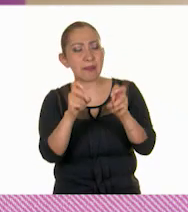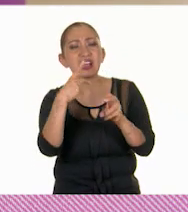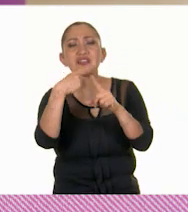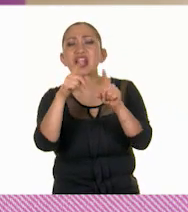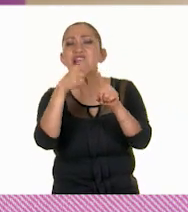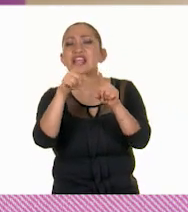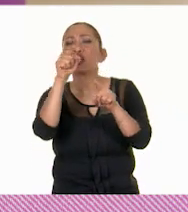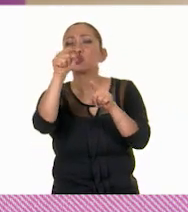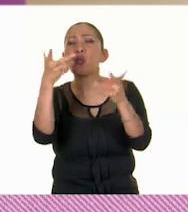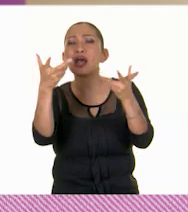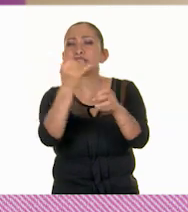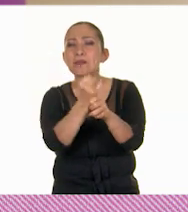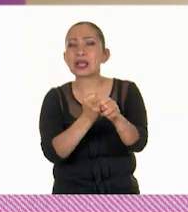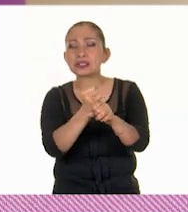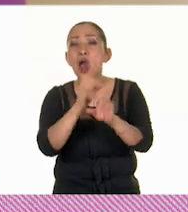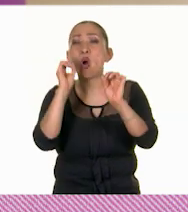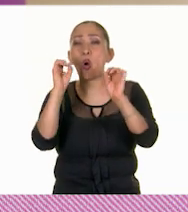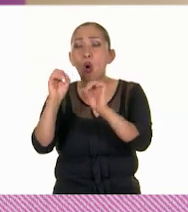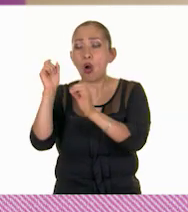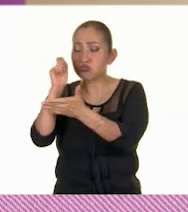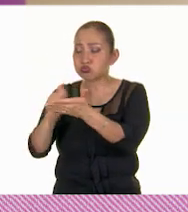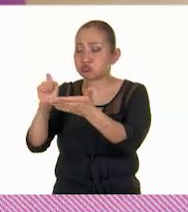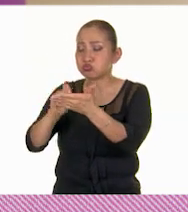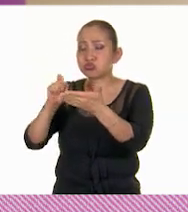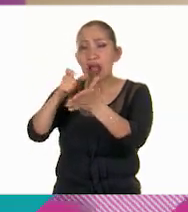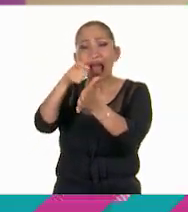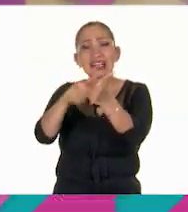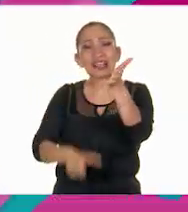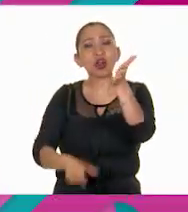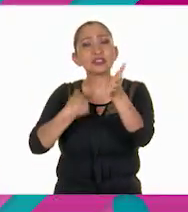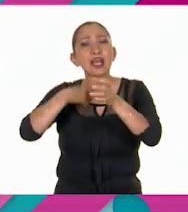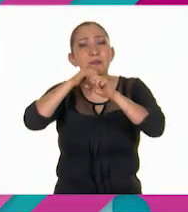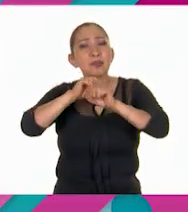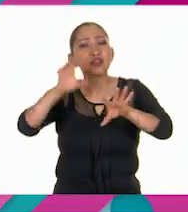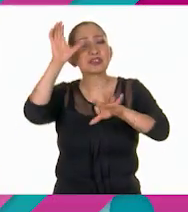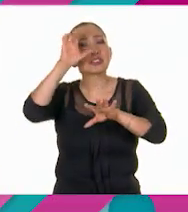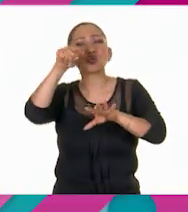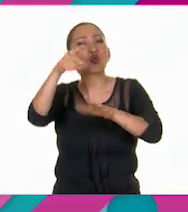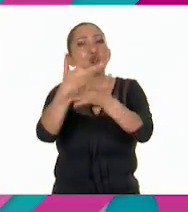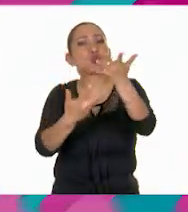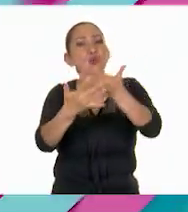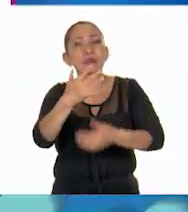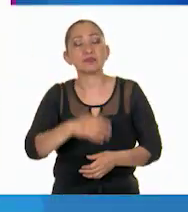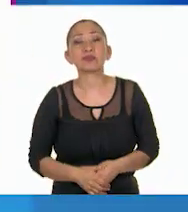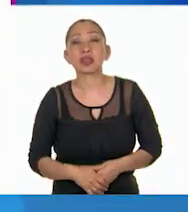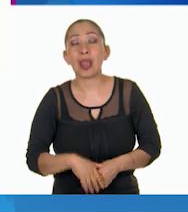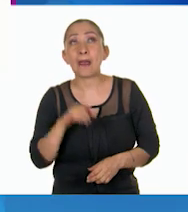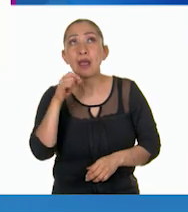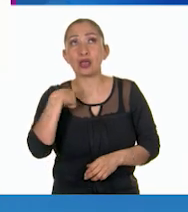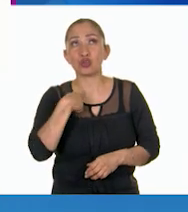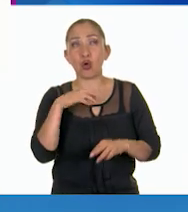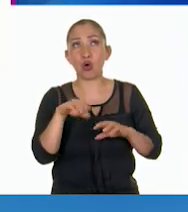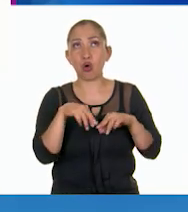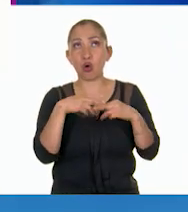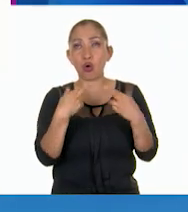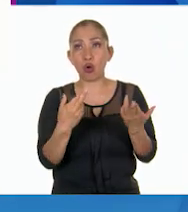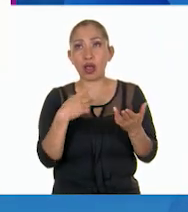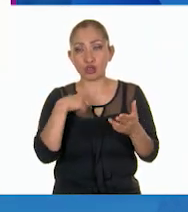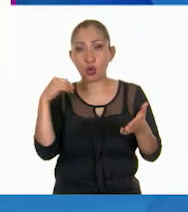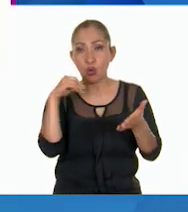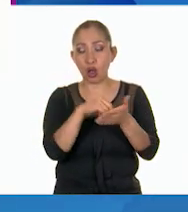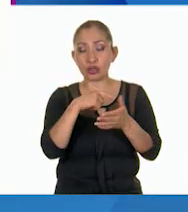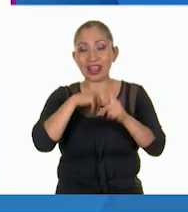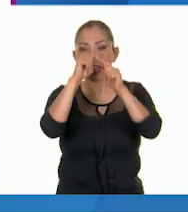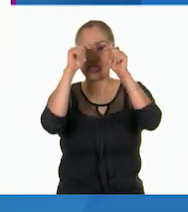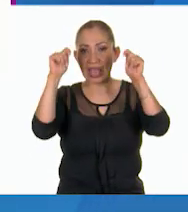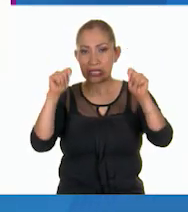investigaciones y escrito artículos de divulgación científica? Dentro de las publicaciones se encuentra mi